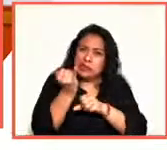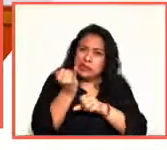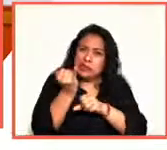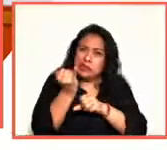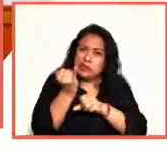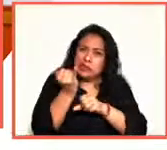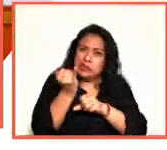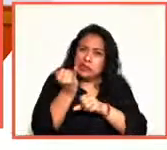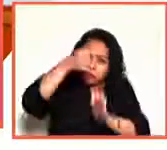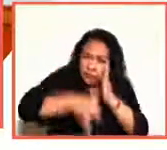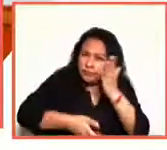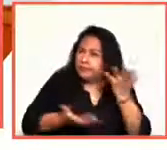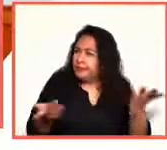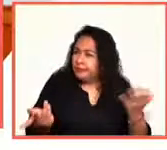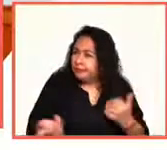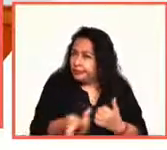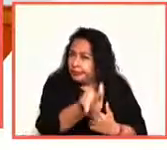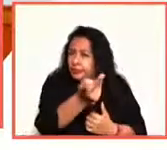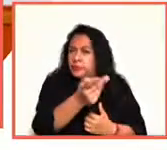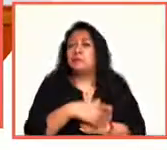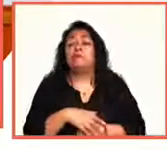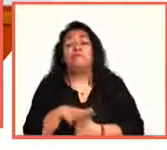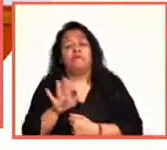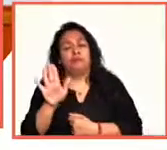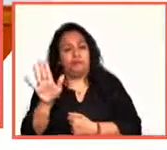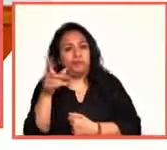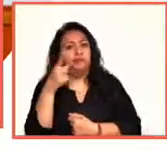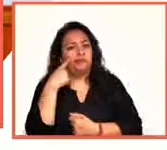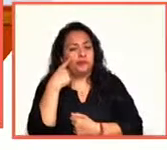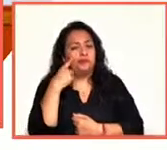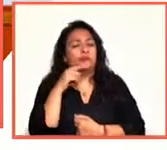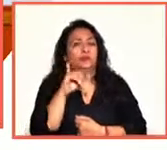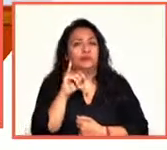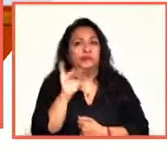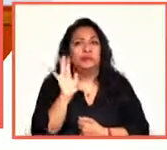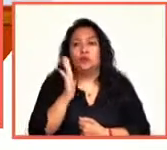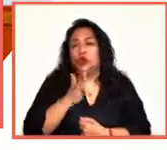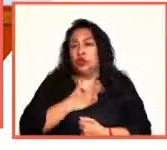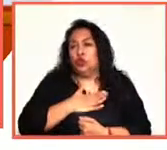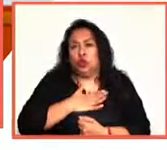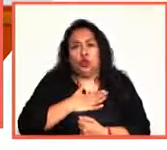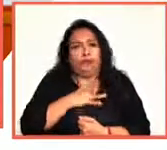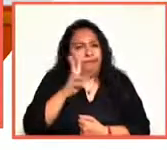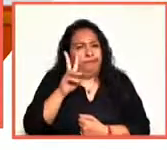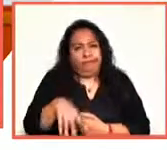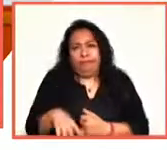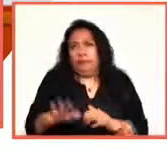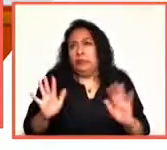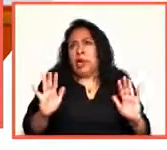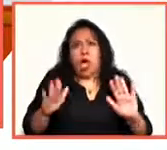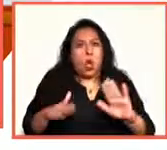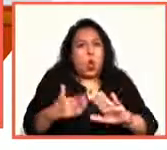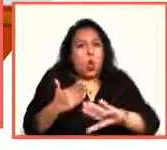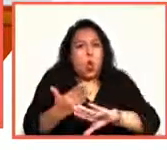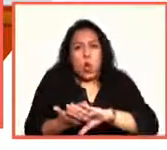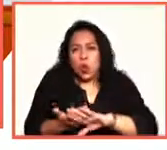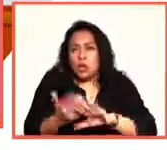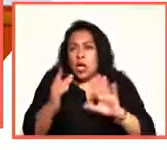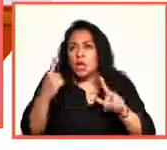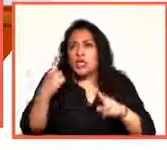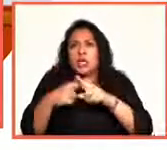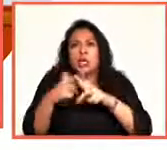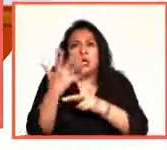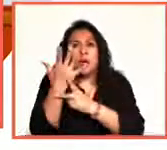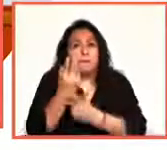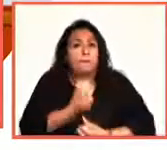Es una pregunta fantástica, Laura, porque mira, desde luego yo no tengo nada en contra del quien dice este